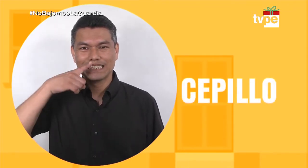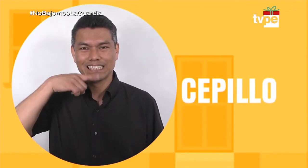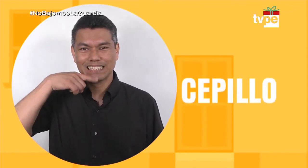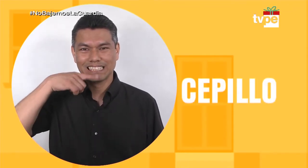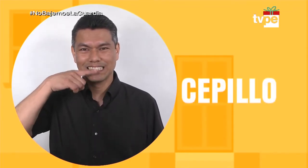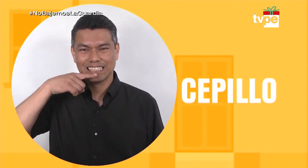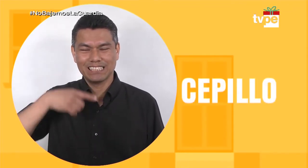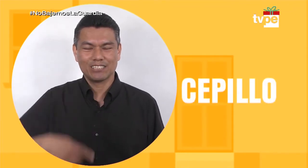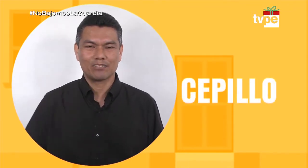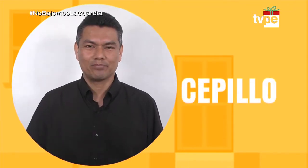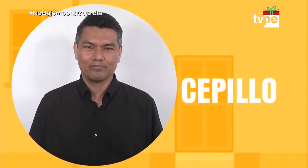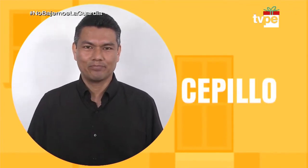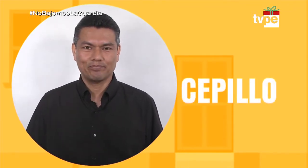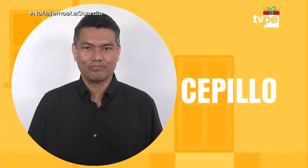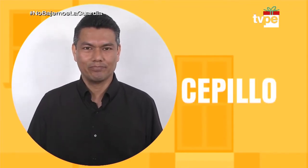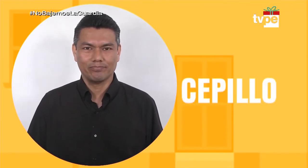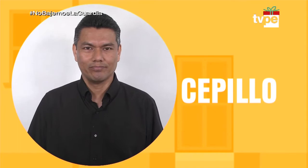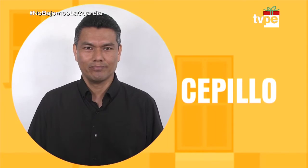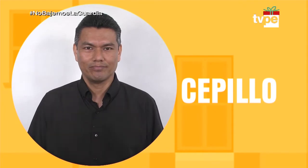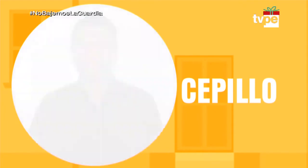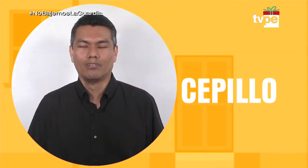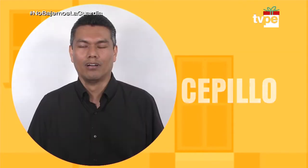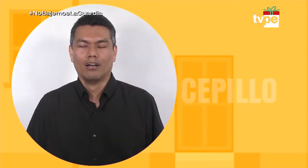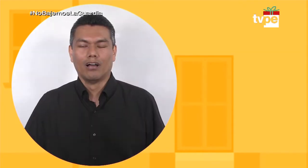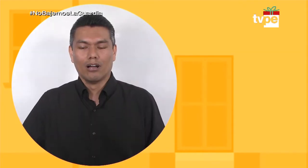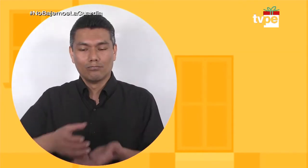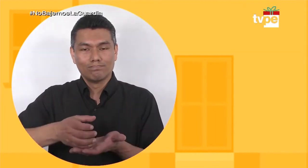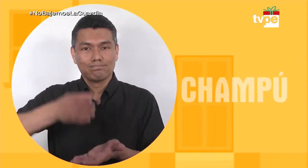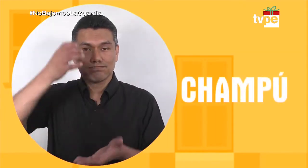cepillo, cepillo,